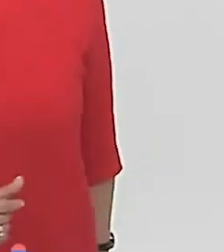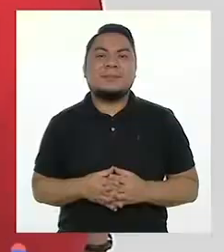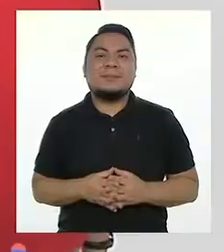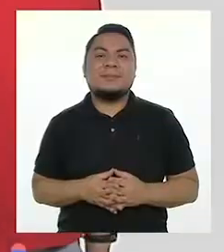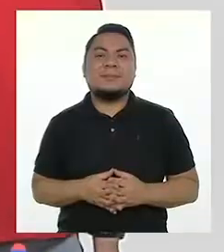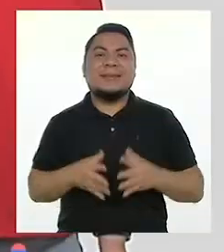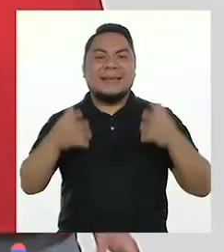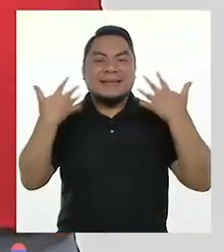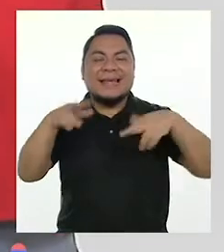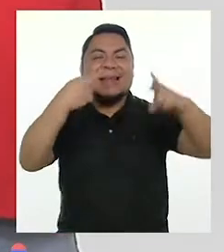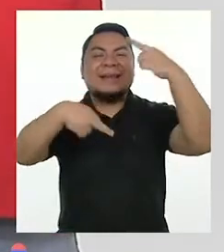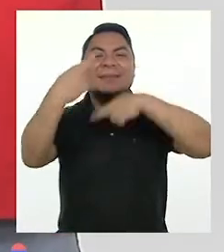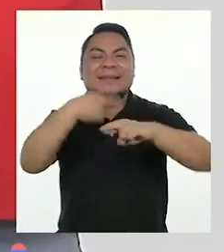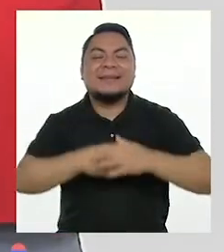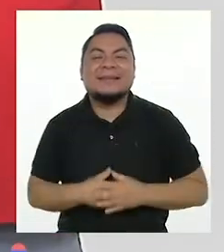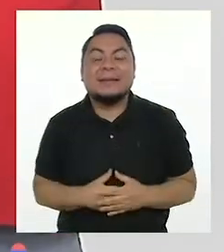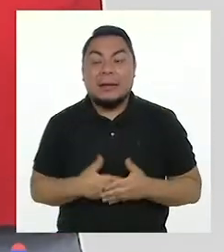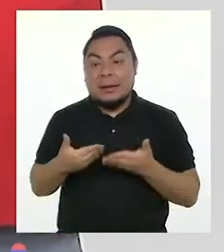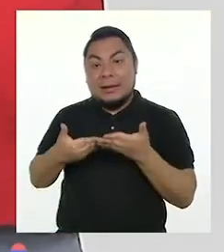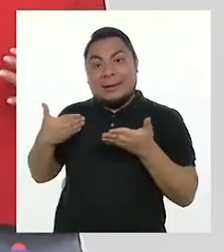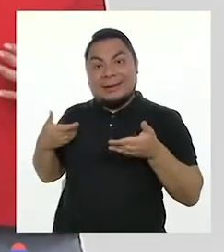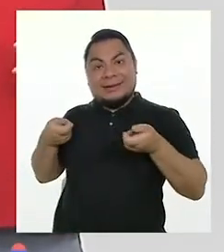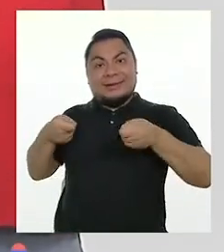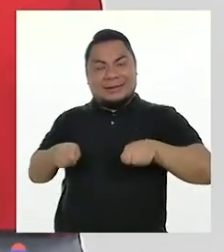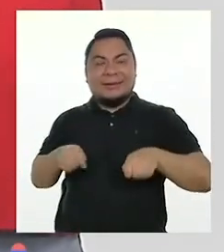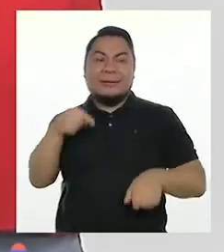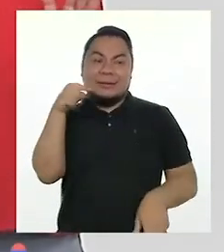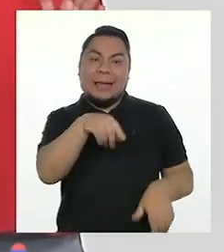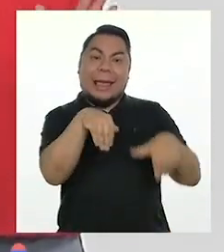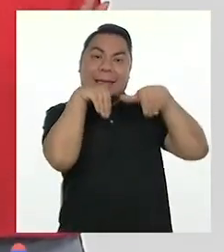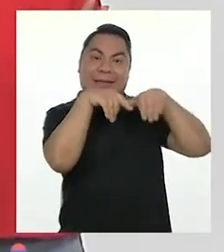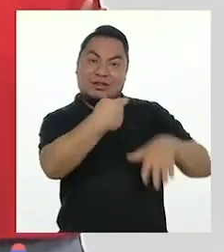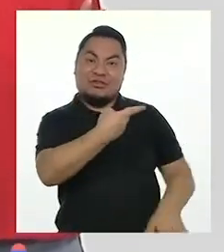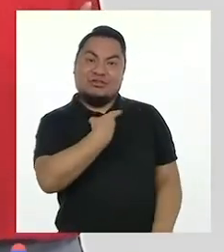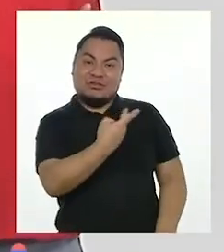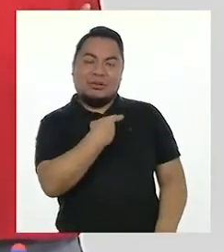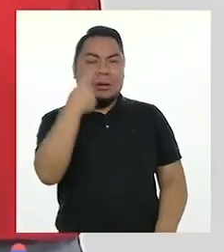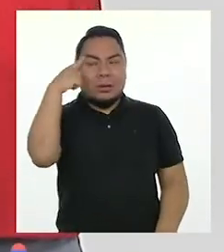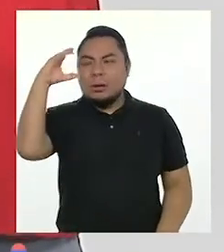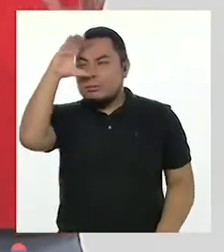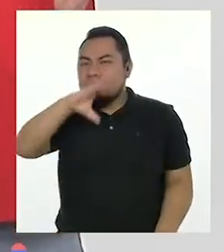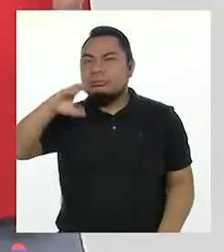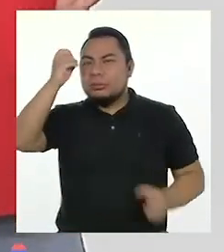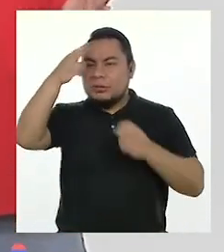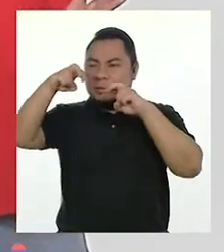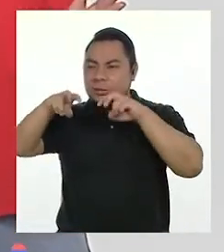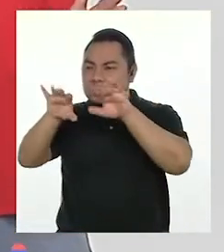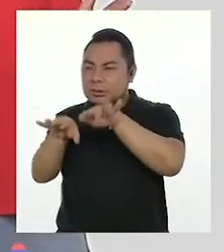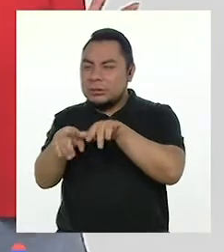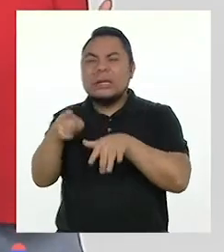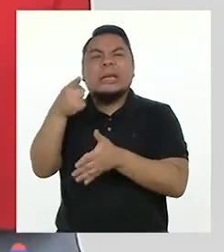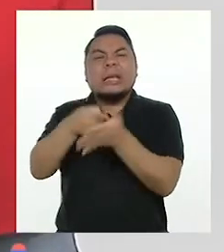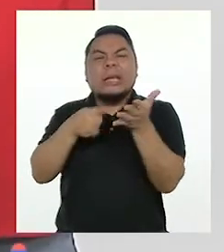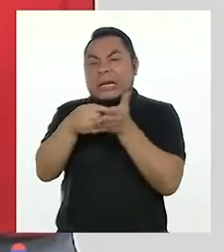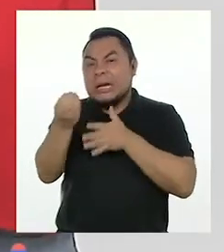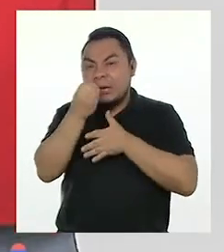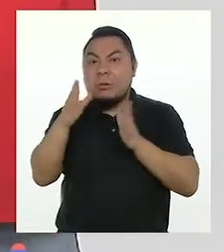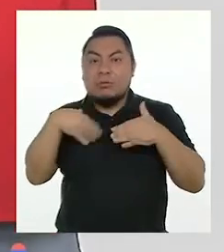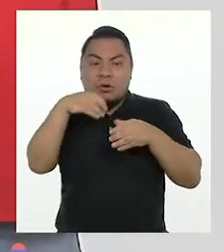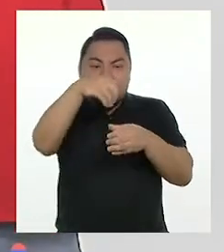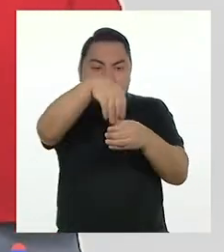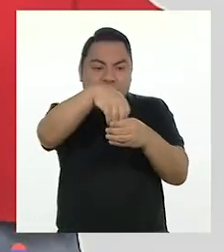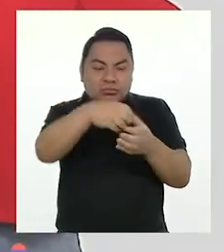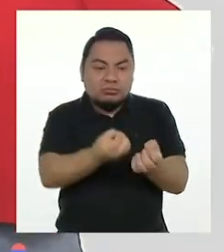Ya estamos de vuelta. Antes de ir al corte, Chancay y yo quedamos en buscar información sobre qué alimentos podemos